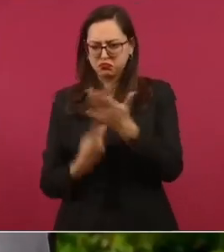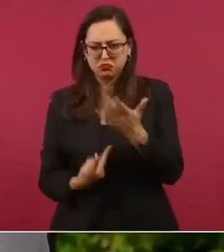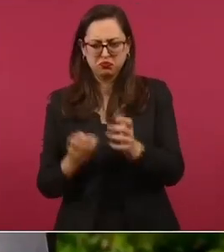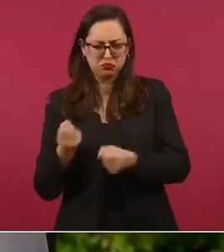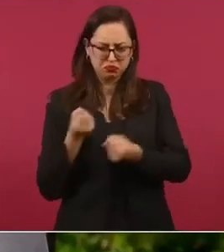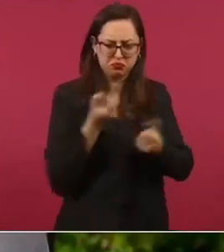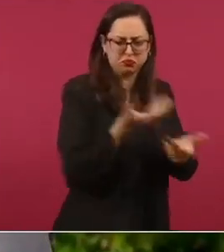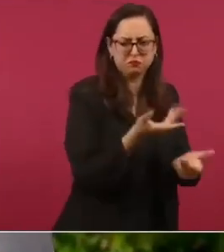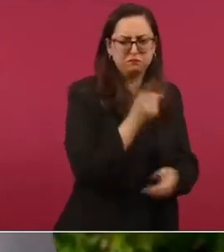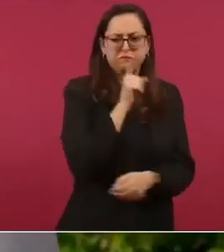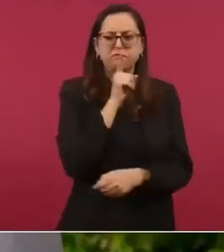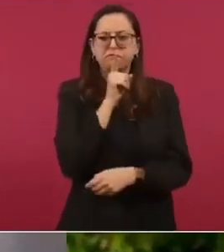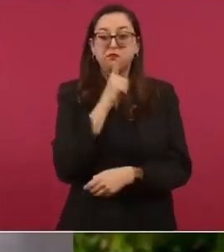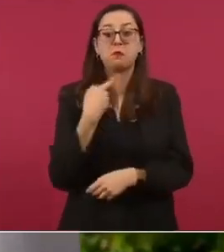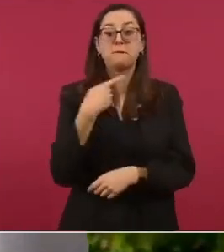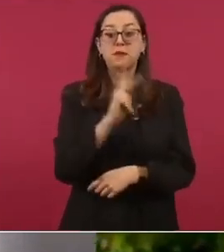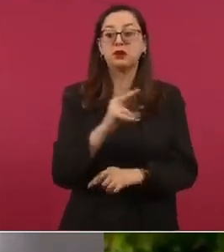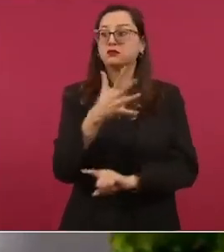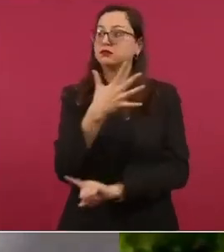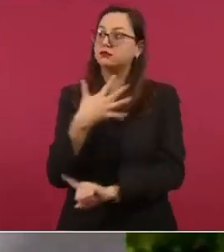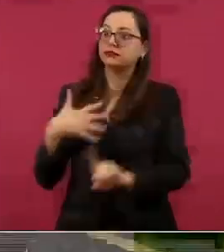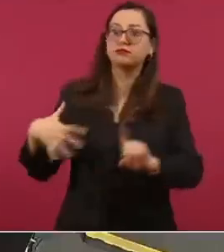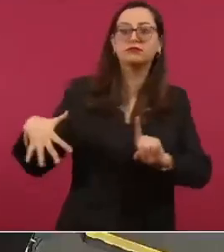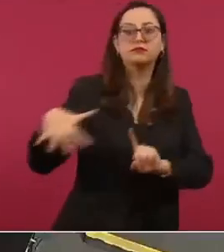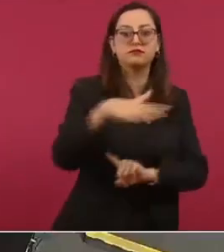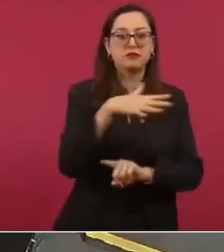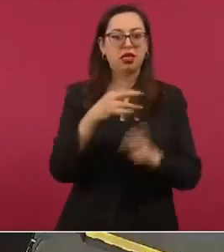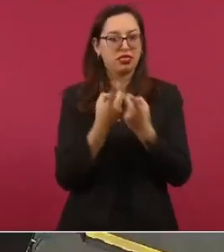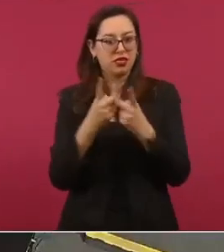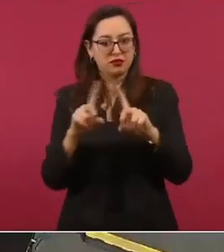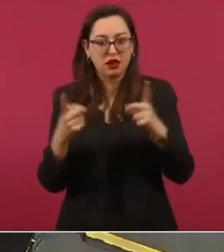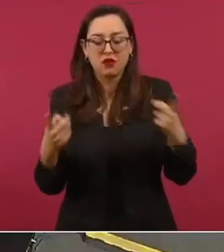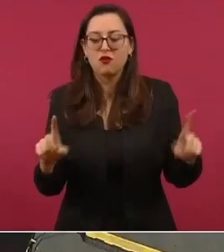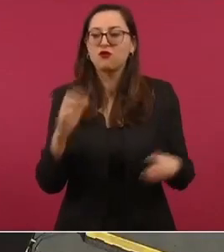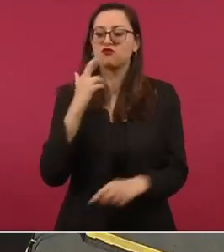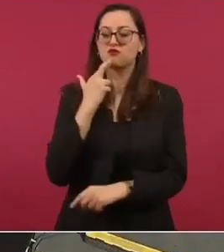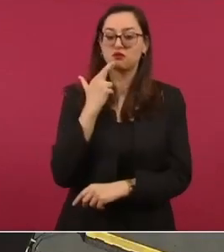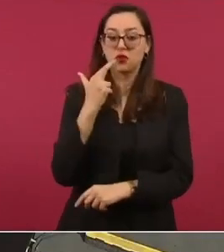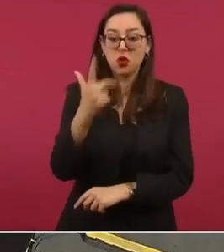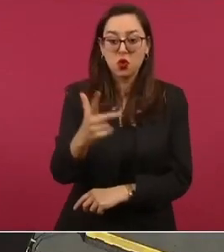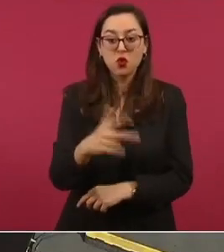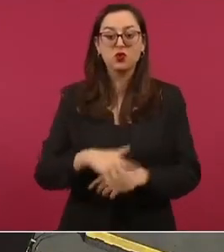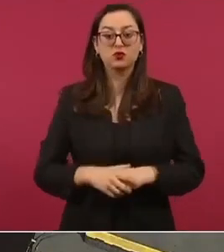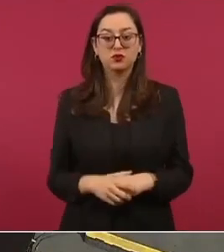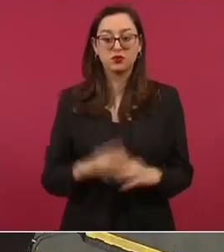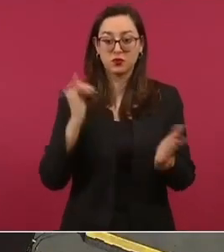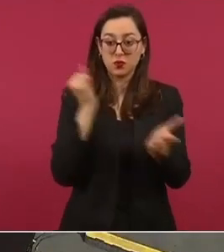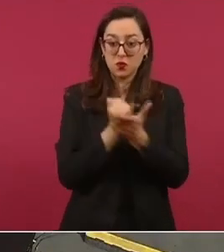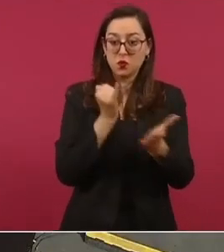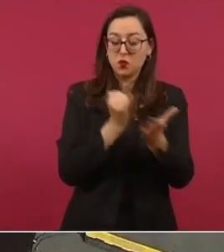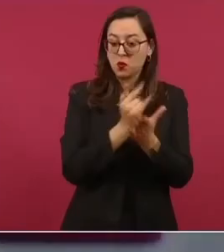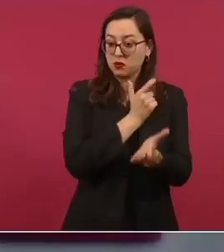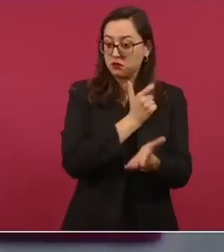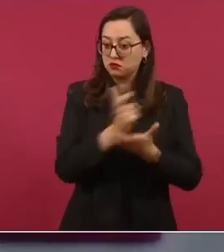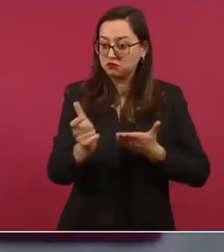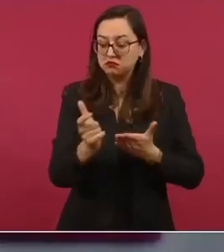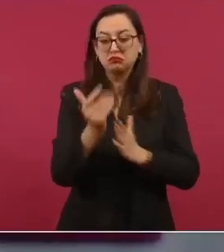condiciones de desarrollo pagando menos impuestos